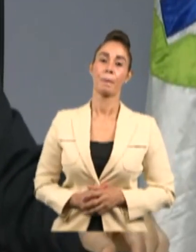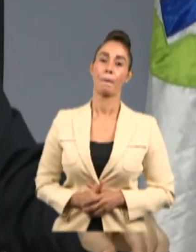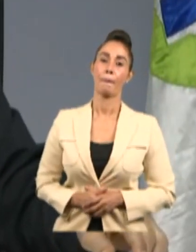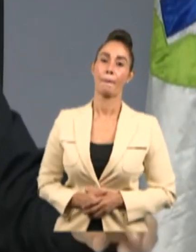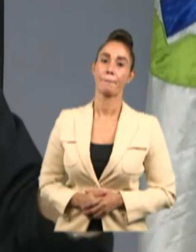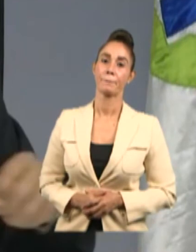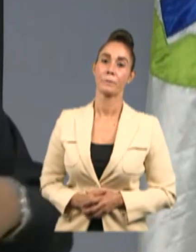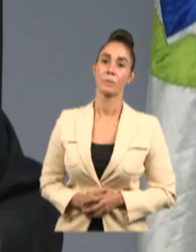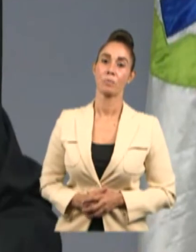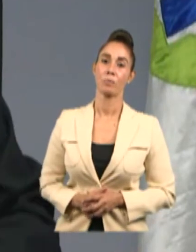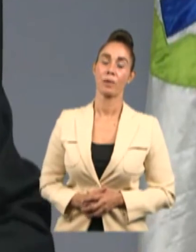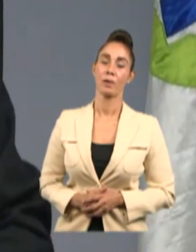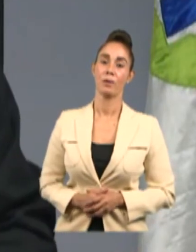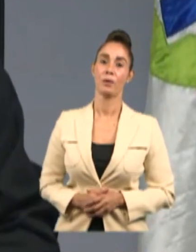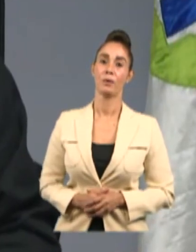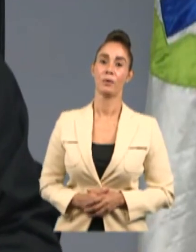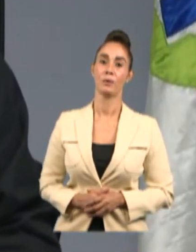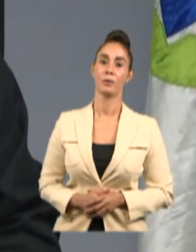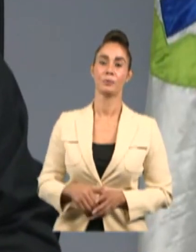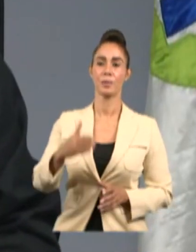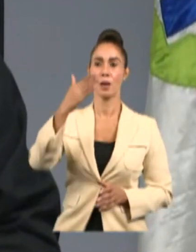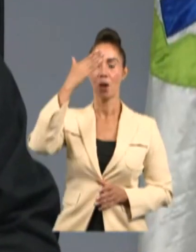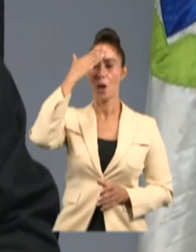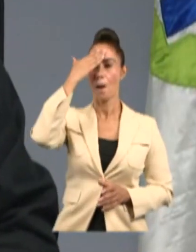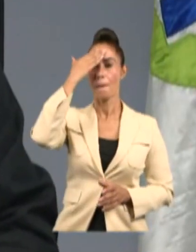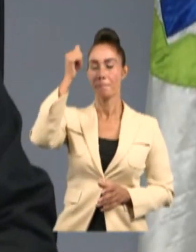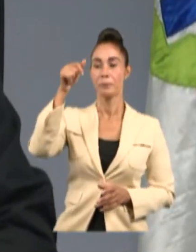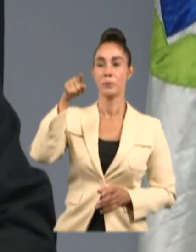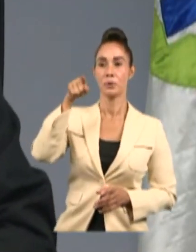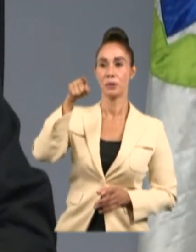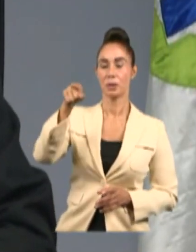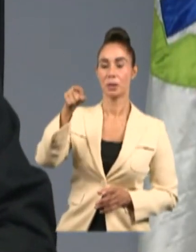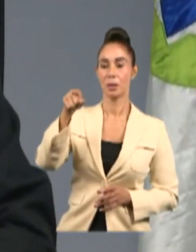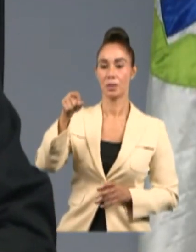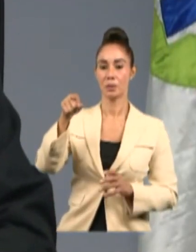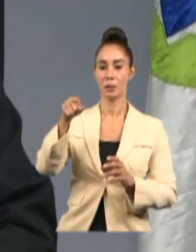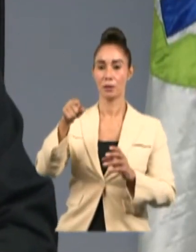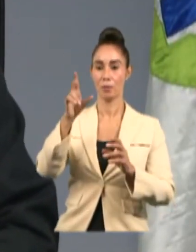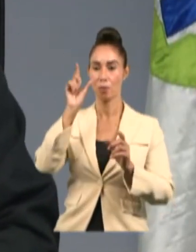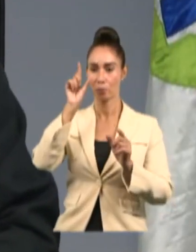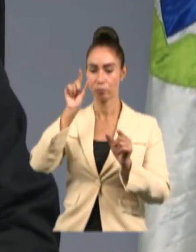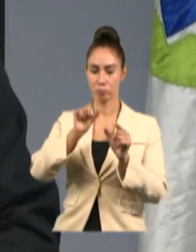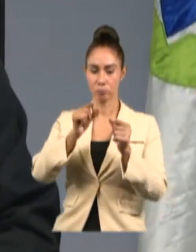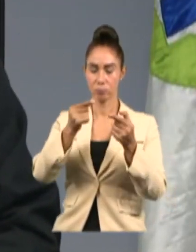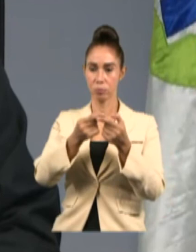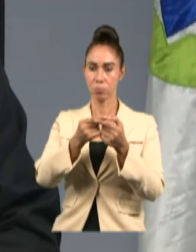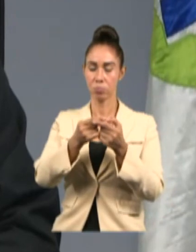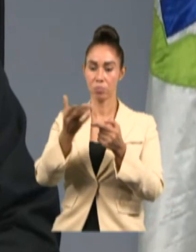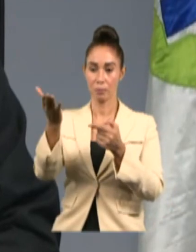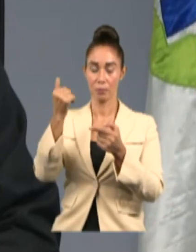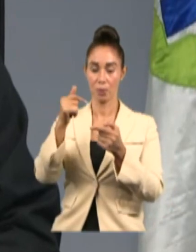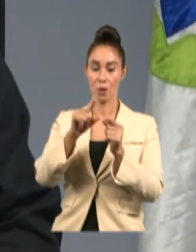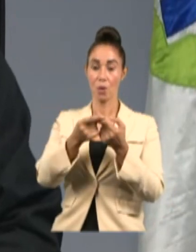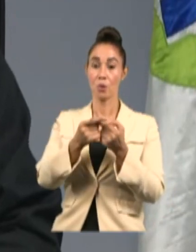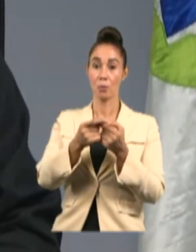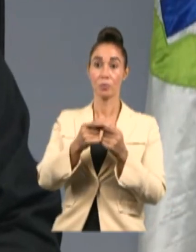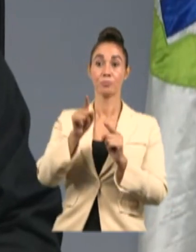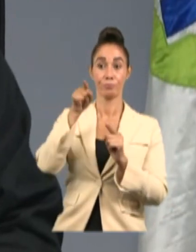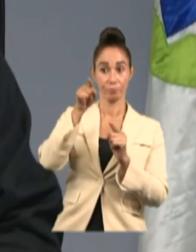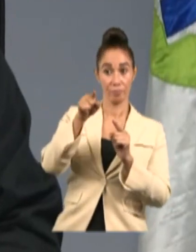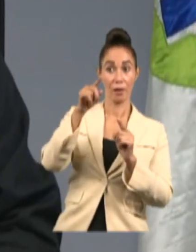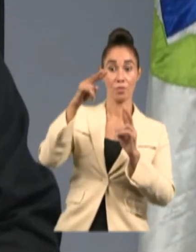a los comunitarios? Porque ellos saben la gente que se está escondiendo. Hay muchos ciudadanos que